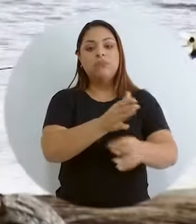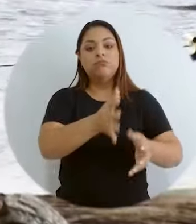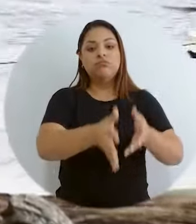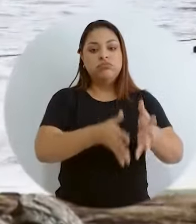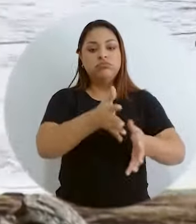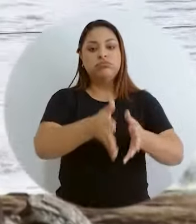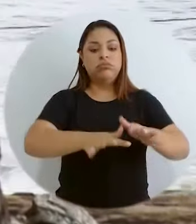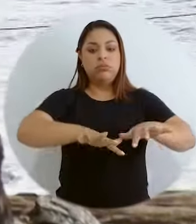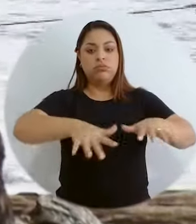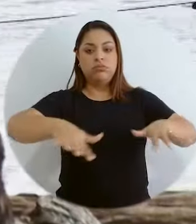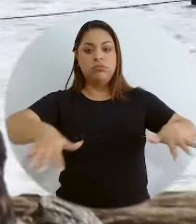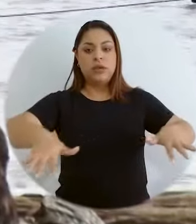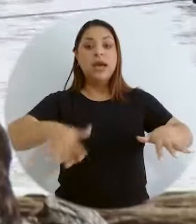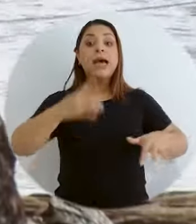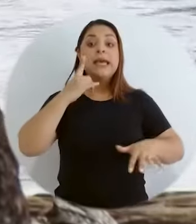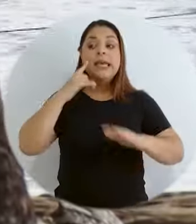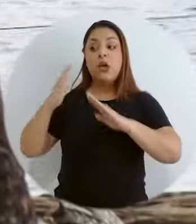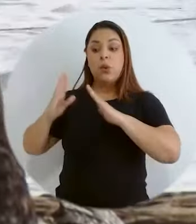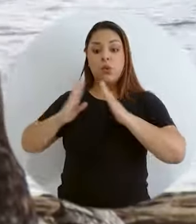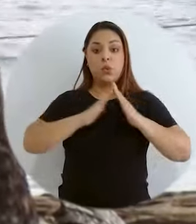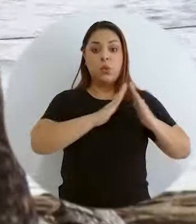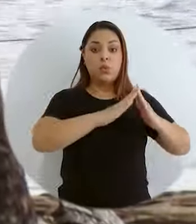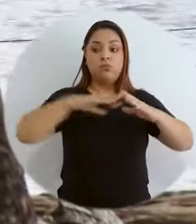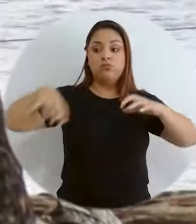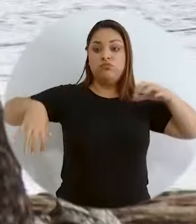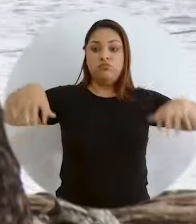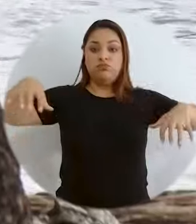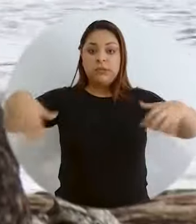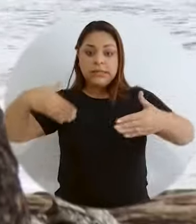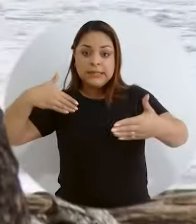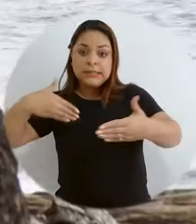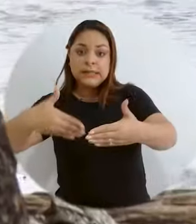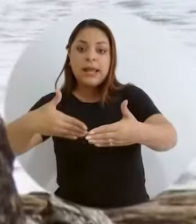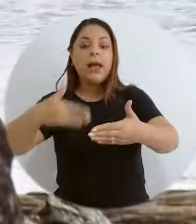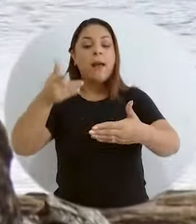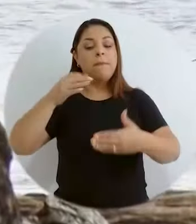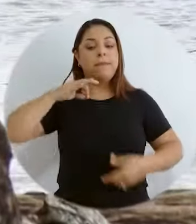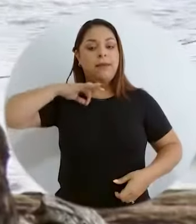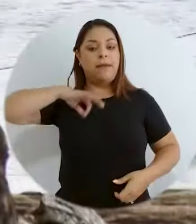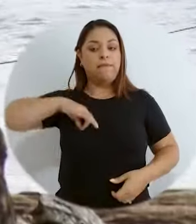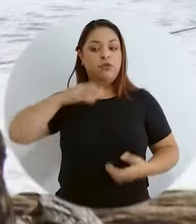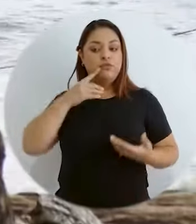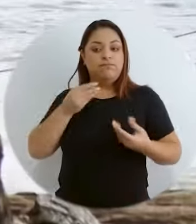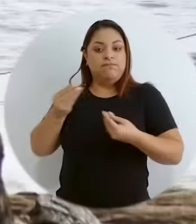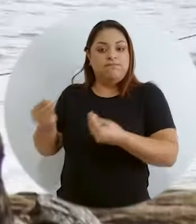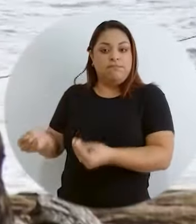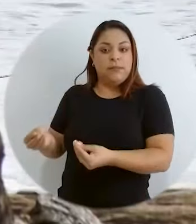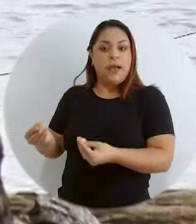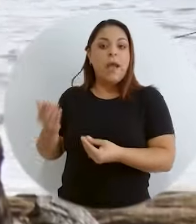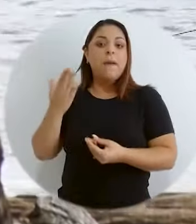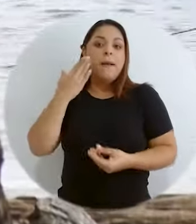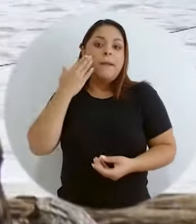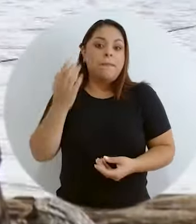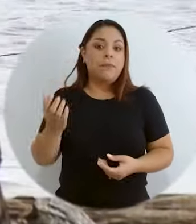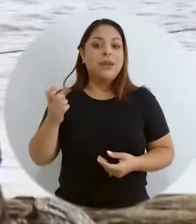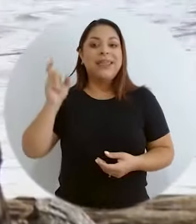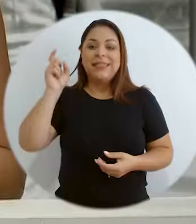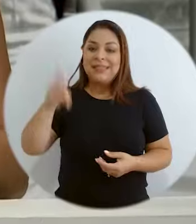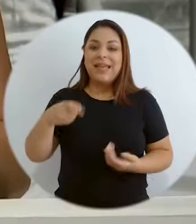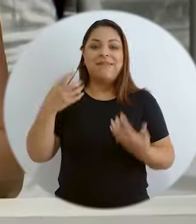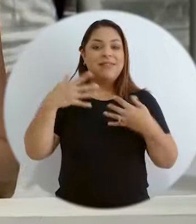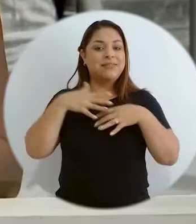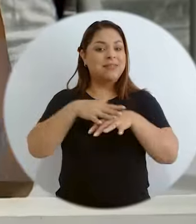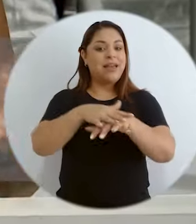¿verdad? Y que esté dando esos rendimientos y que las zonas costeras aledañas, esas comunidades estén beneficiando de ese pedacito de protección,